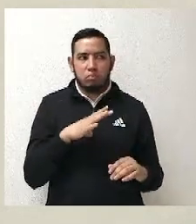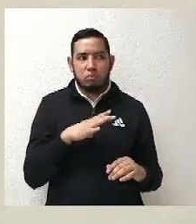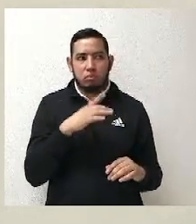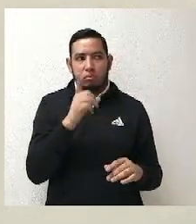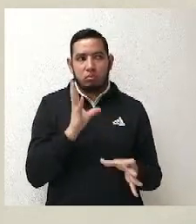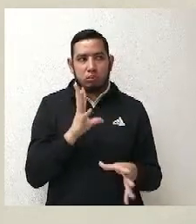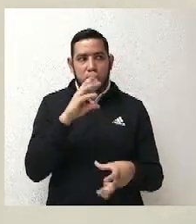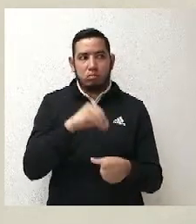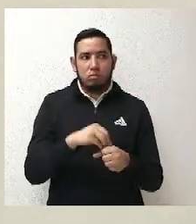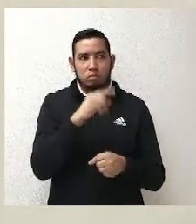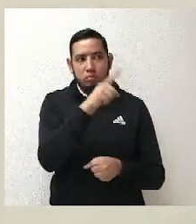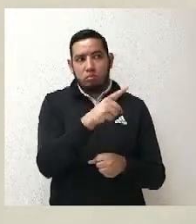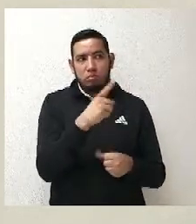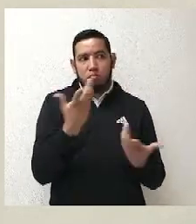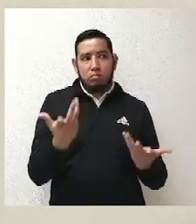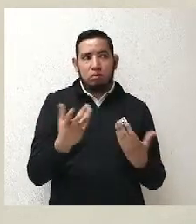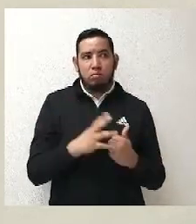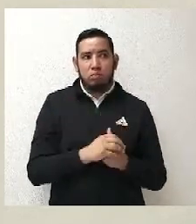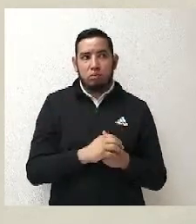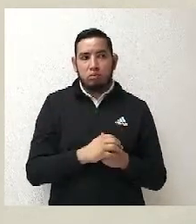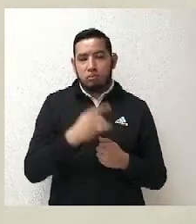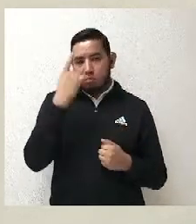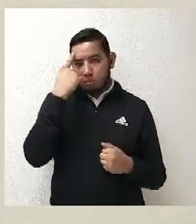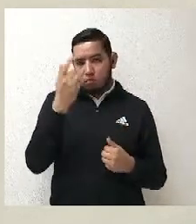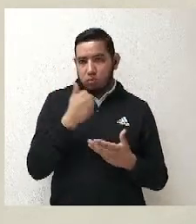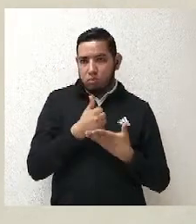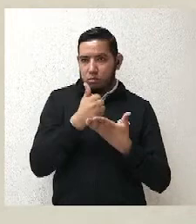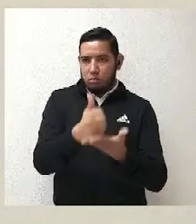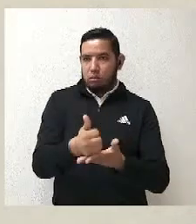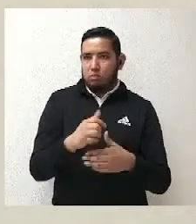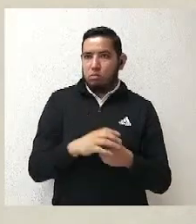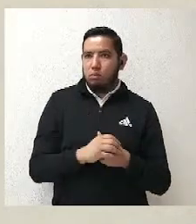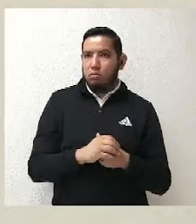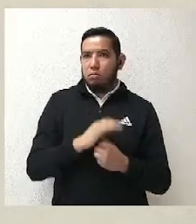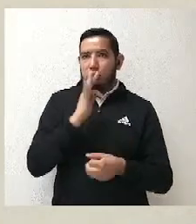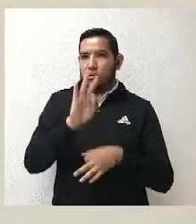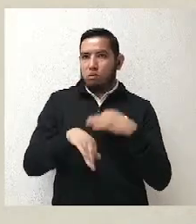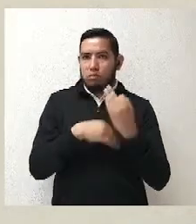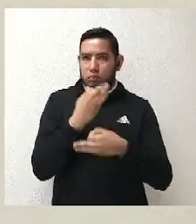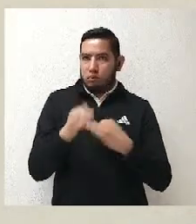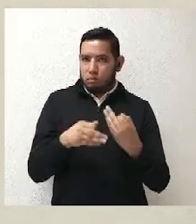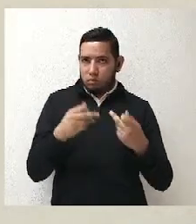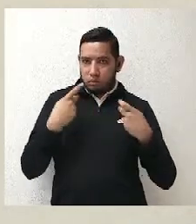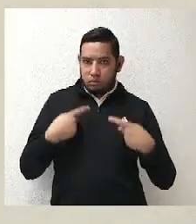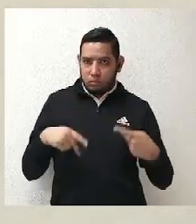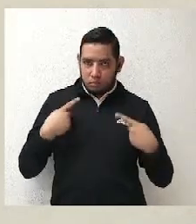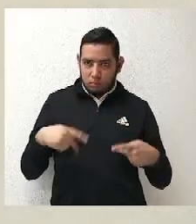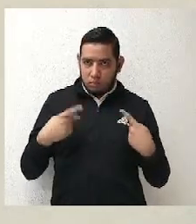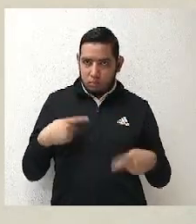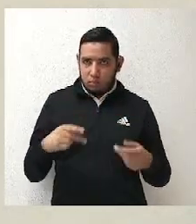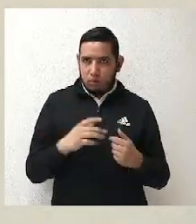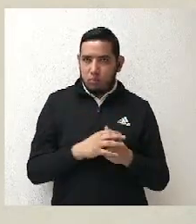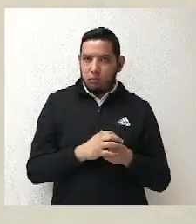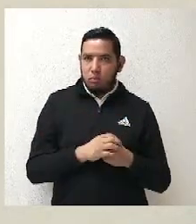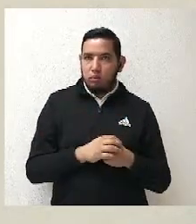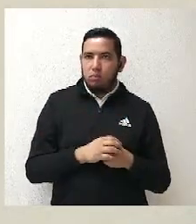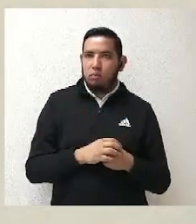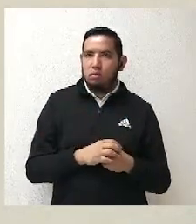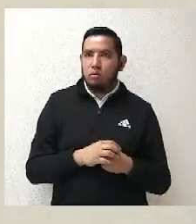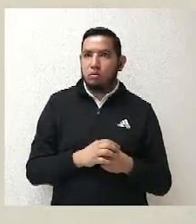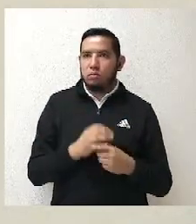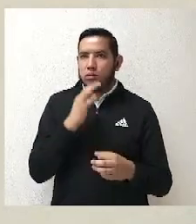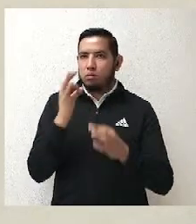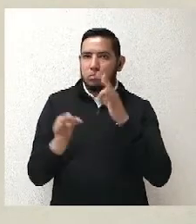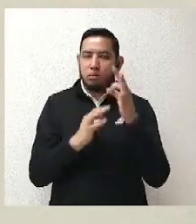partes, el magistrado, y que está abierta a todos, no solamente al que sea favorecido con las resoluciones,